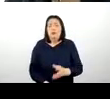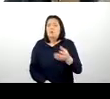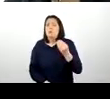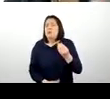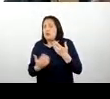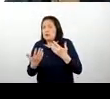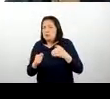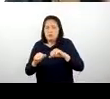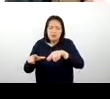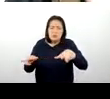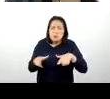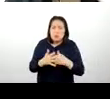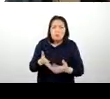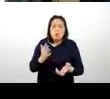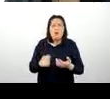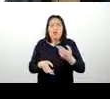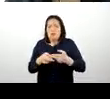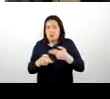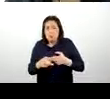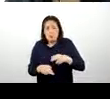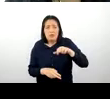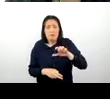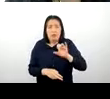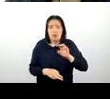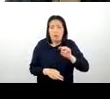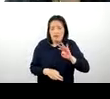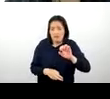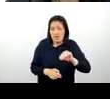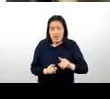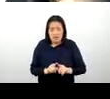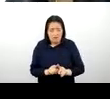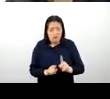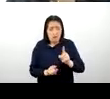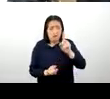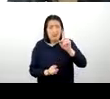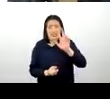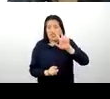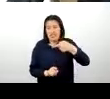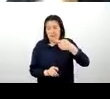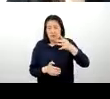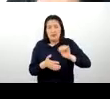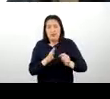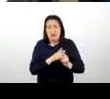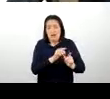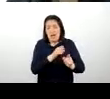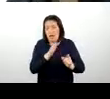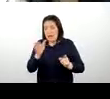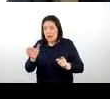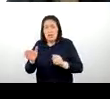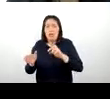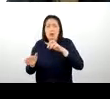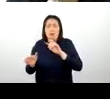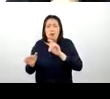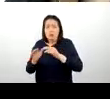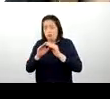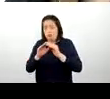de un lugar que Paco Bamba que está más de los 3.000 metros sobre el nivel del mar hasta Puerto Naranjal que está a 1.000 metros sobre